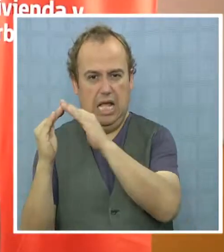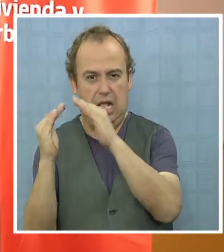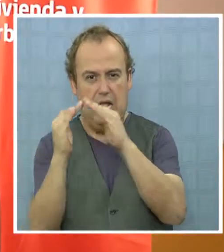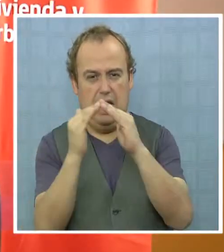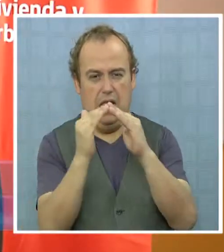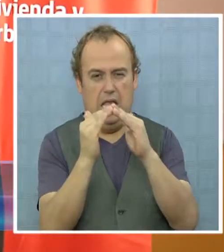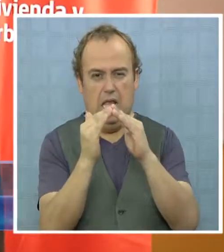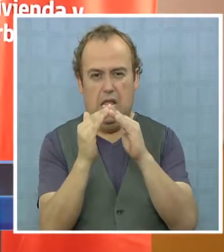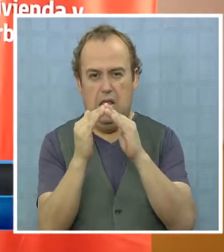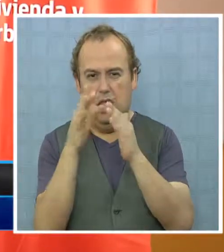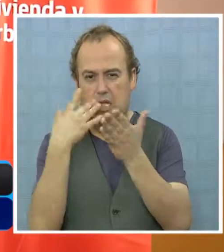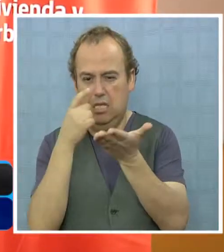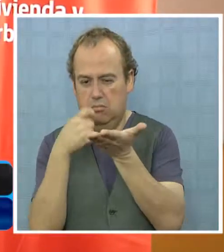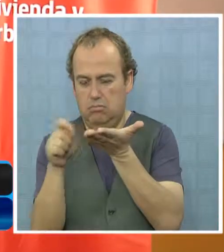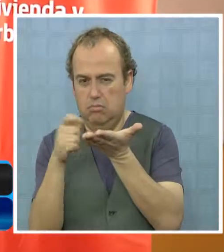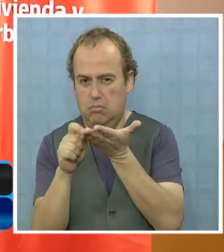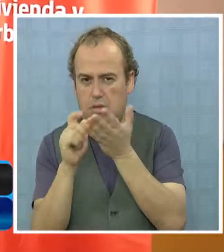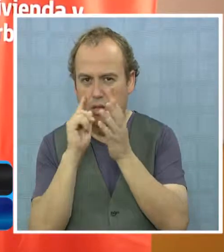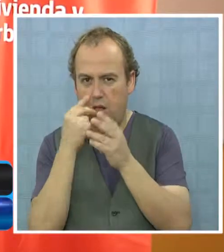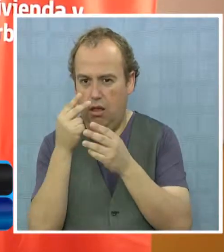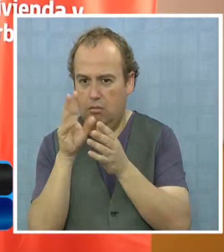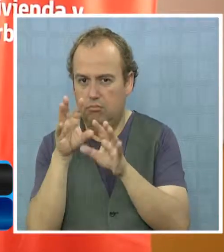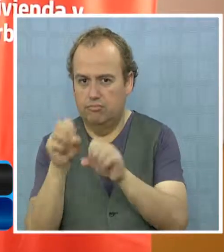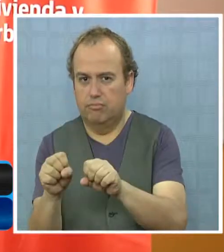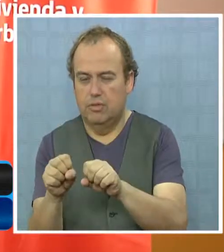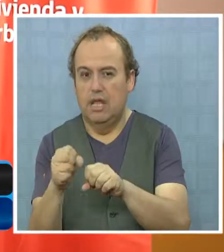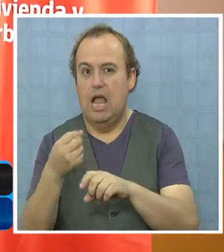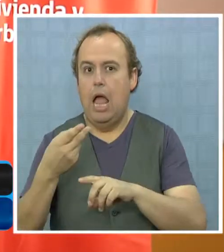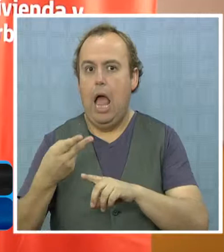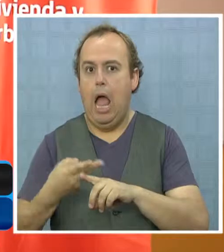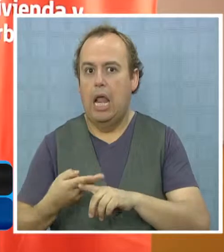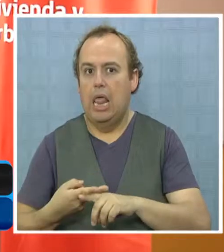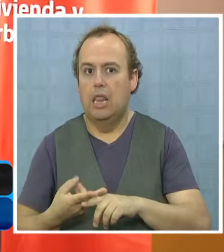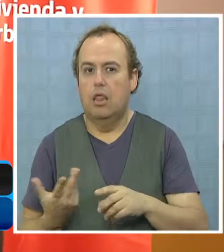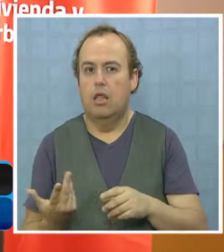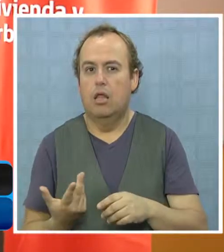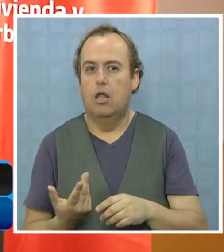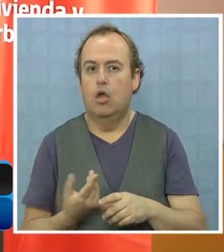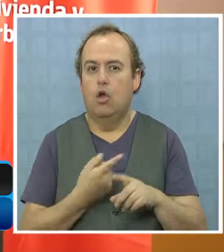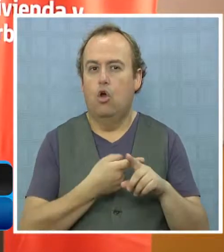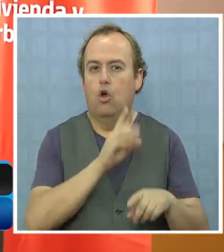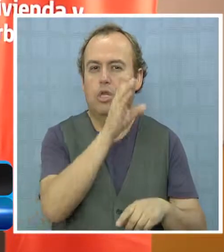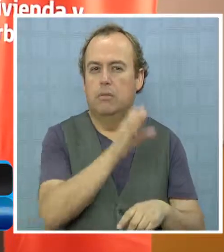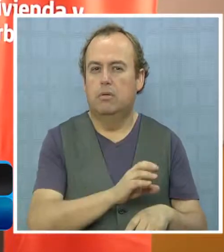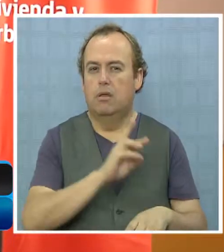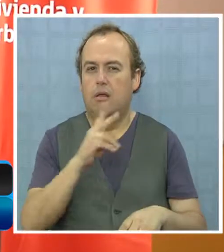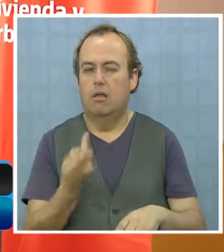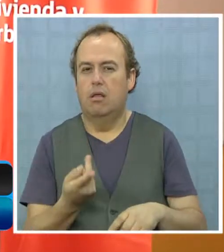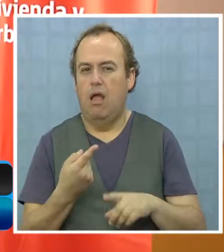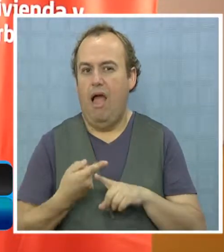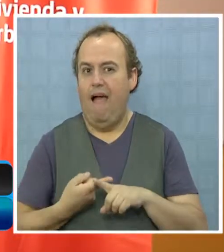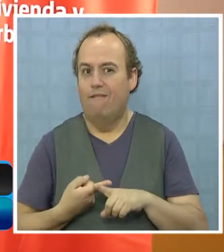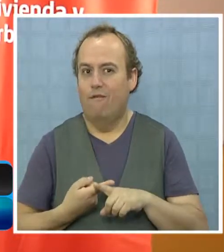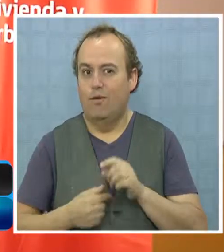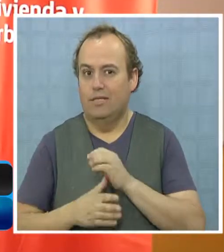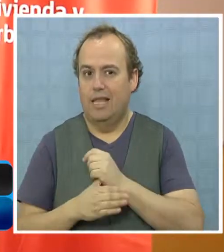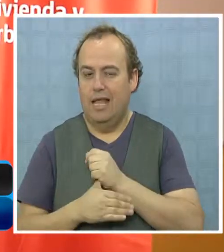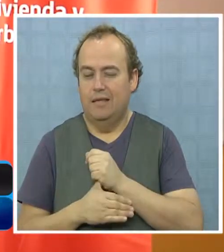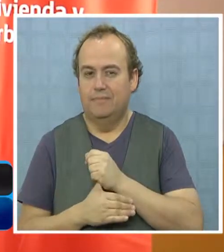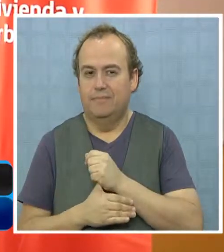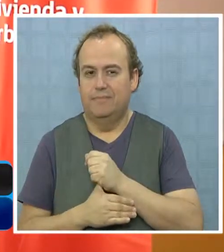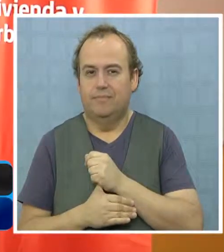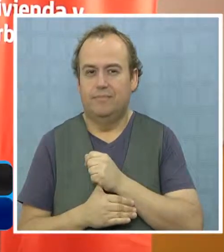profundidad, que hemos detectado en esas 300 viviendas, arriendos, doble propiedad, otros casos por ejemplo que